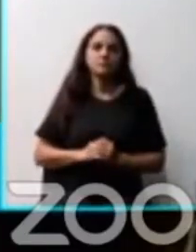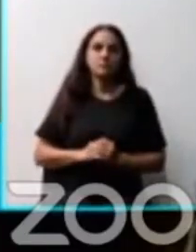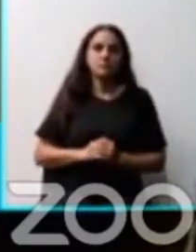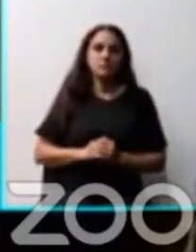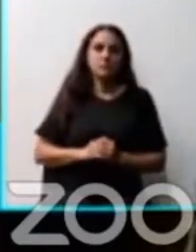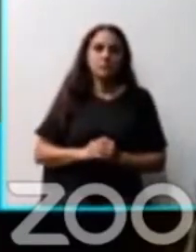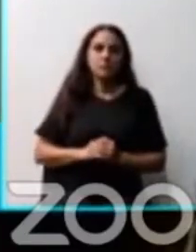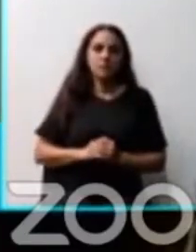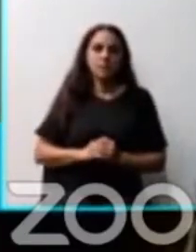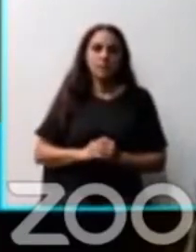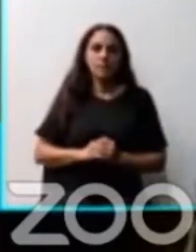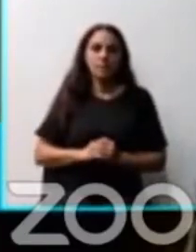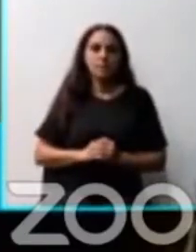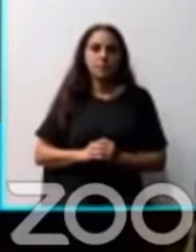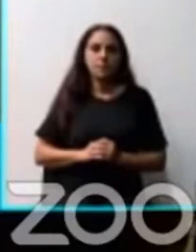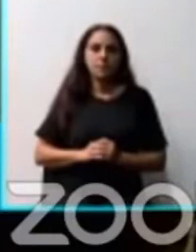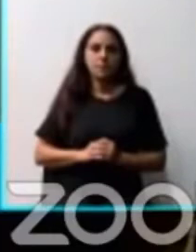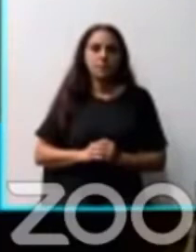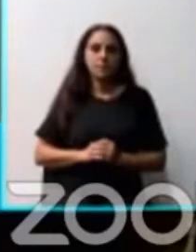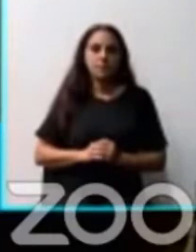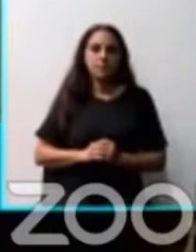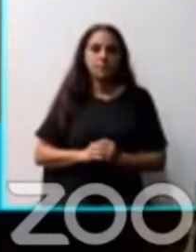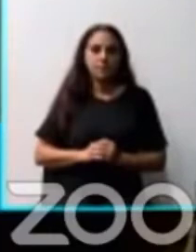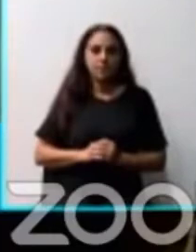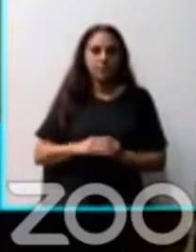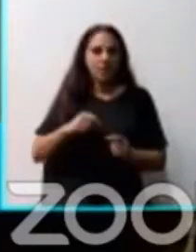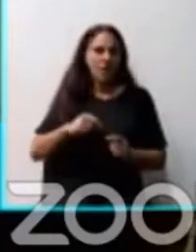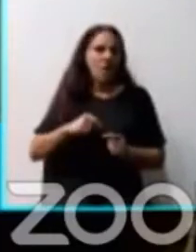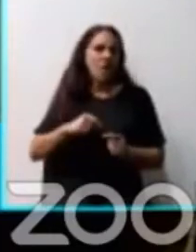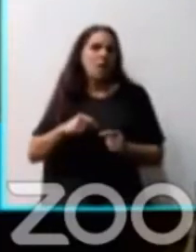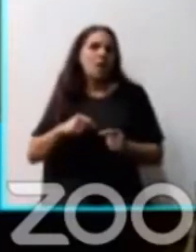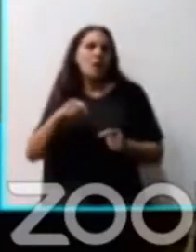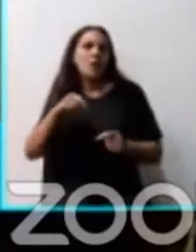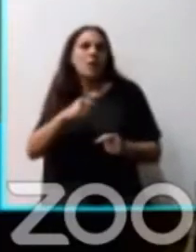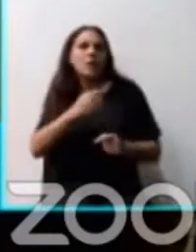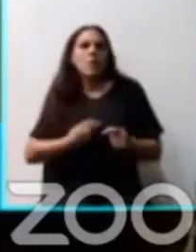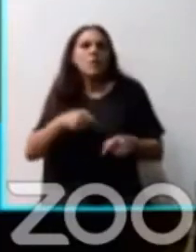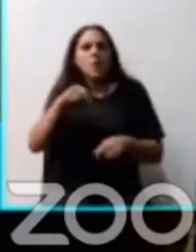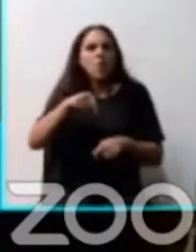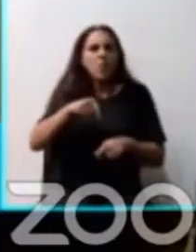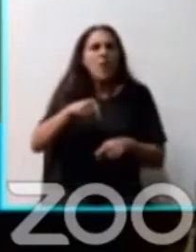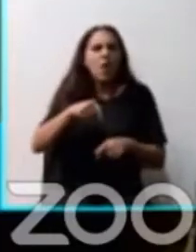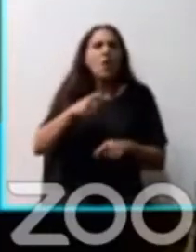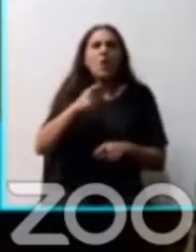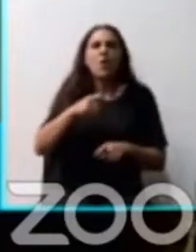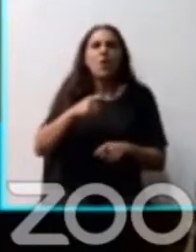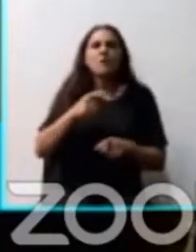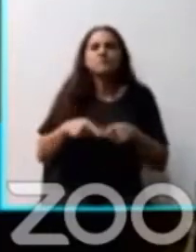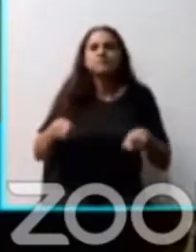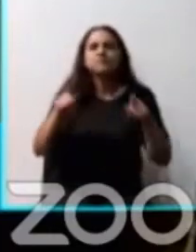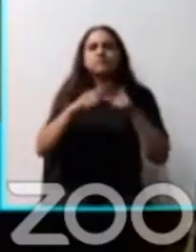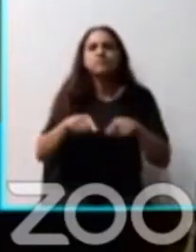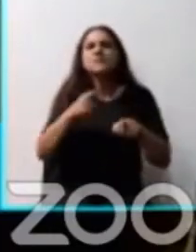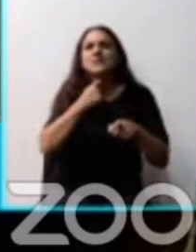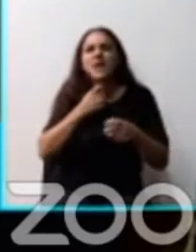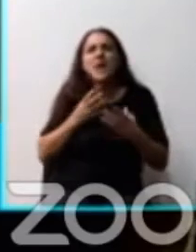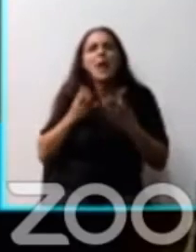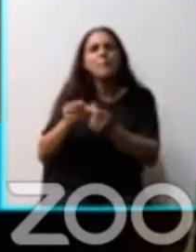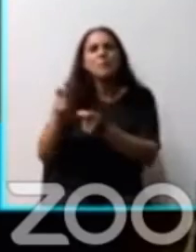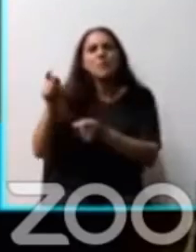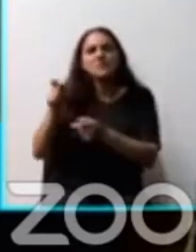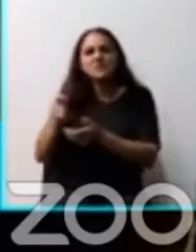Esta creatividad y tensión constante del oficialismo para favorecer siempre un poco más a la especulación inmobiliaria